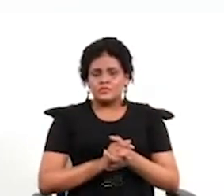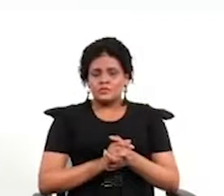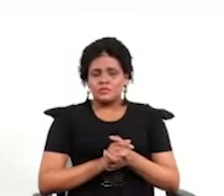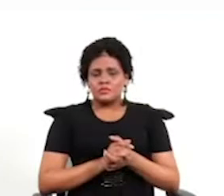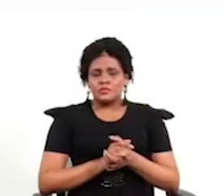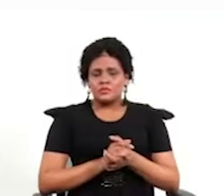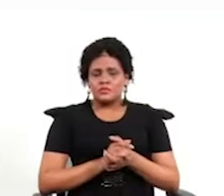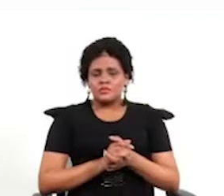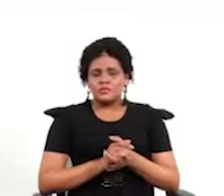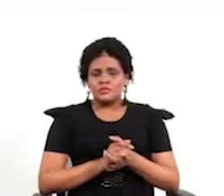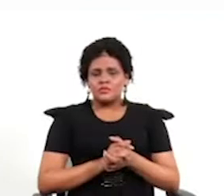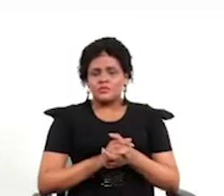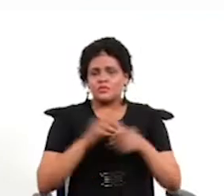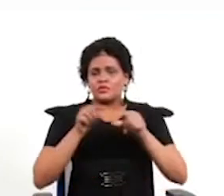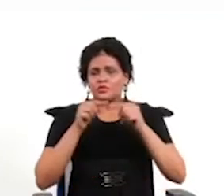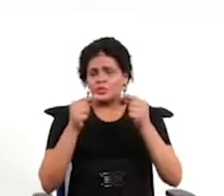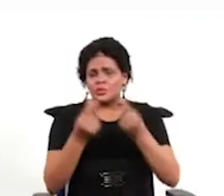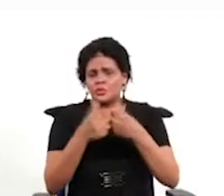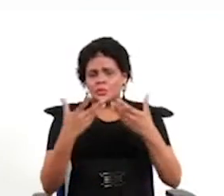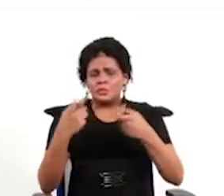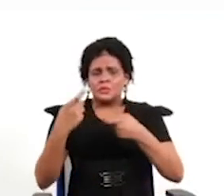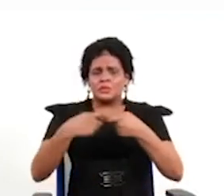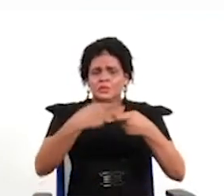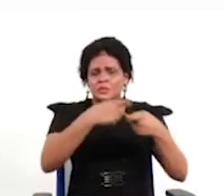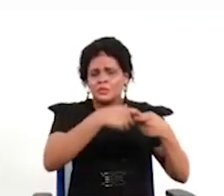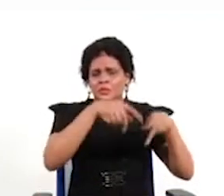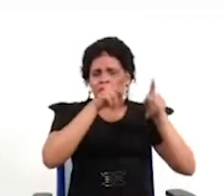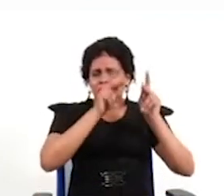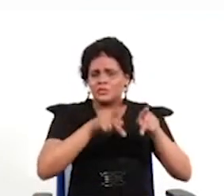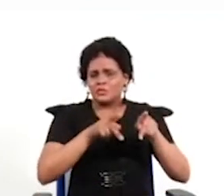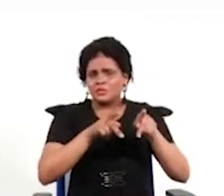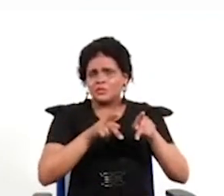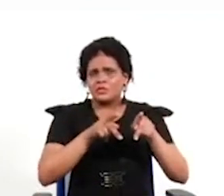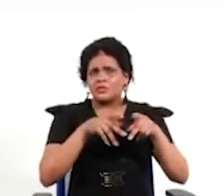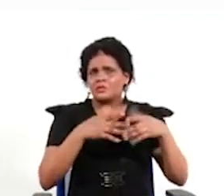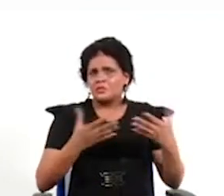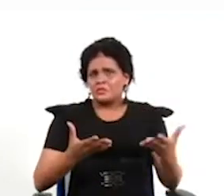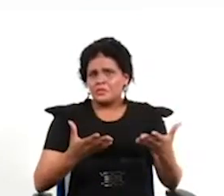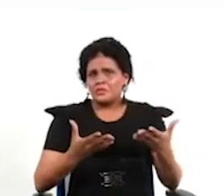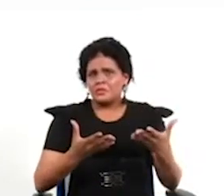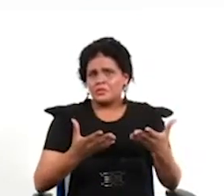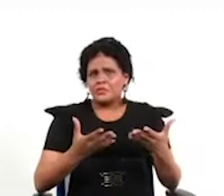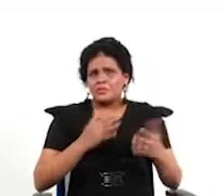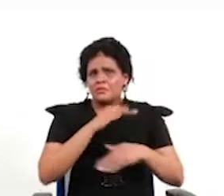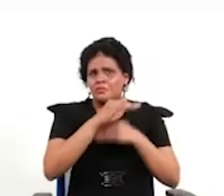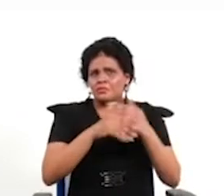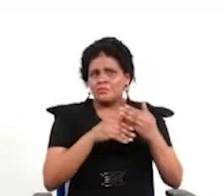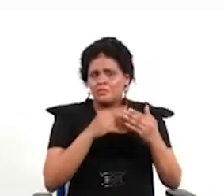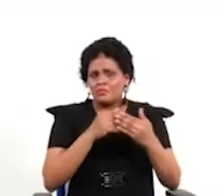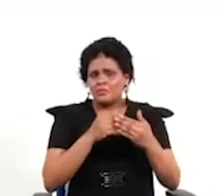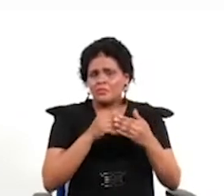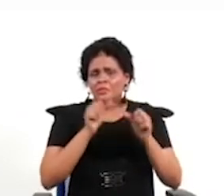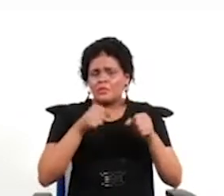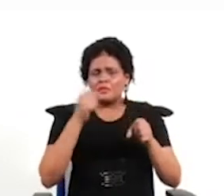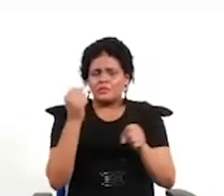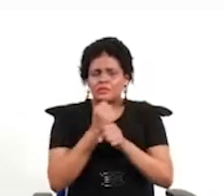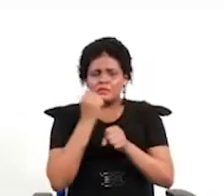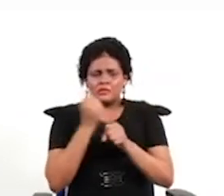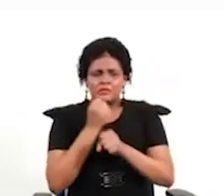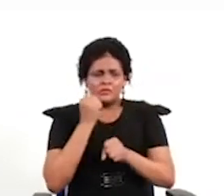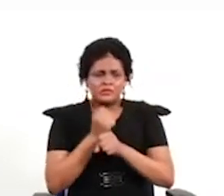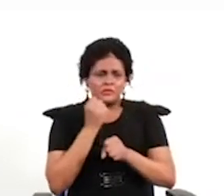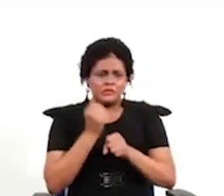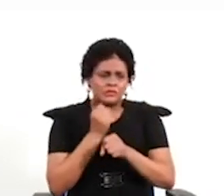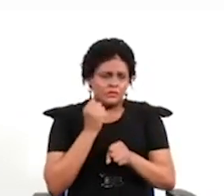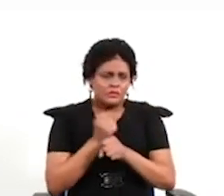procedimientos participativos, de participación ciudadana en procesos constituyentes, apenas se ha trabajado la elaboración de